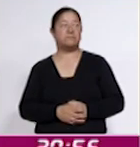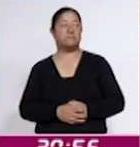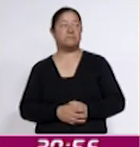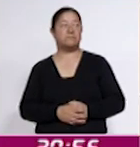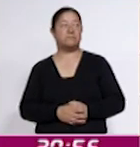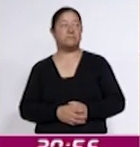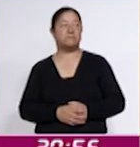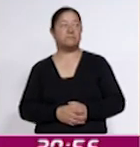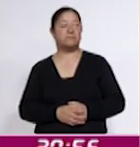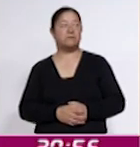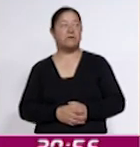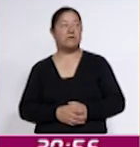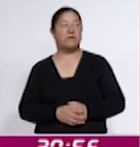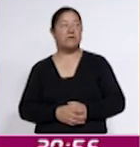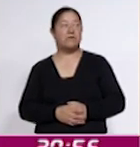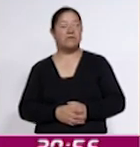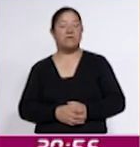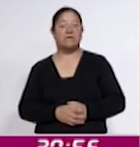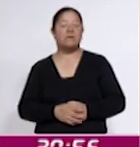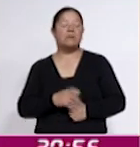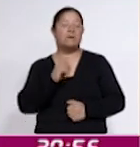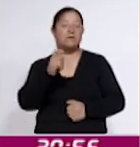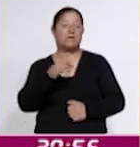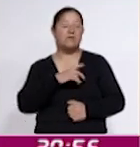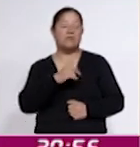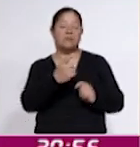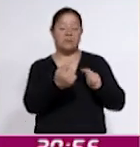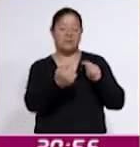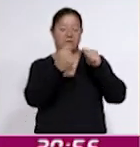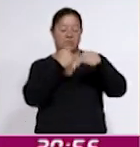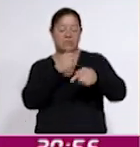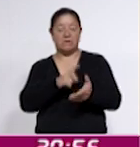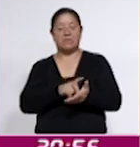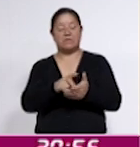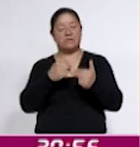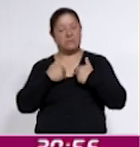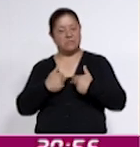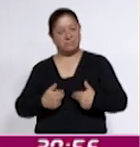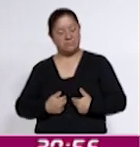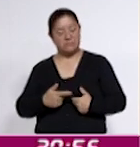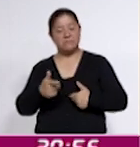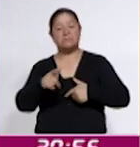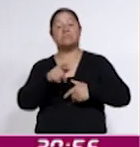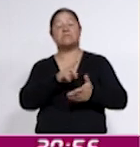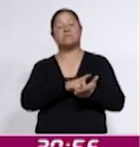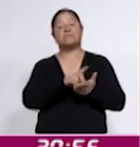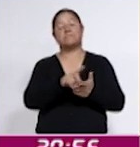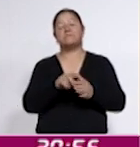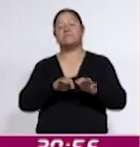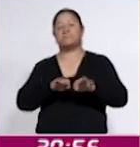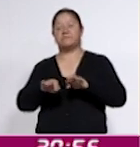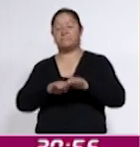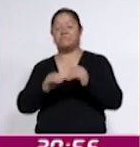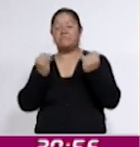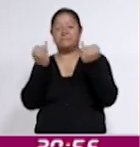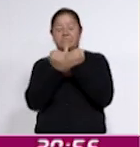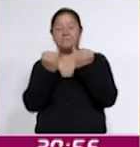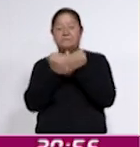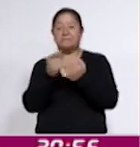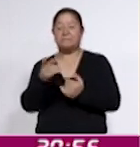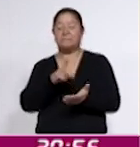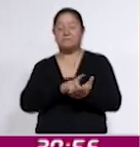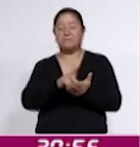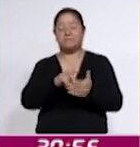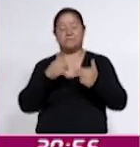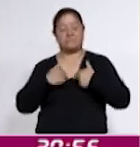Estar en esa línea de ser empáticos con los derechos humanos. Los derechos laborales, todos los derechos laborales también son derechos humanos.